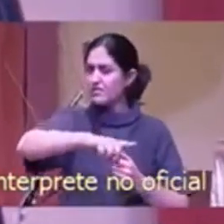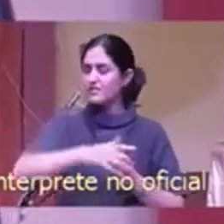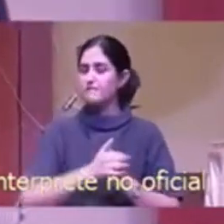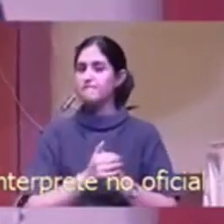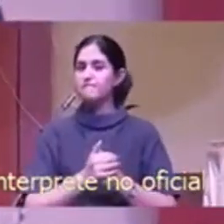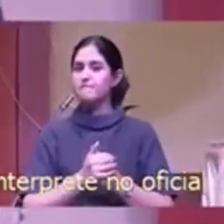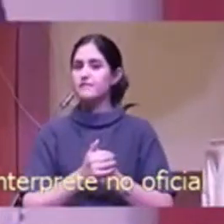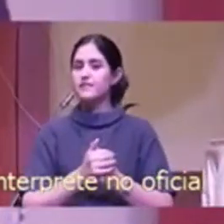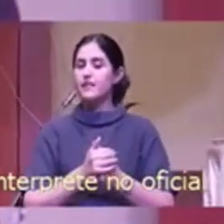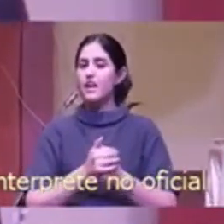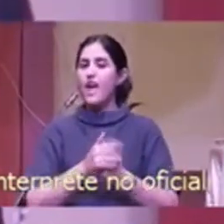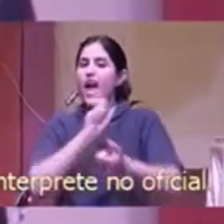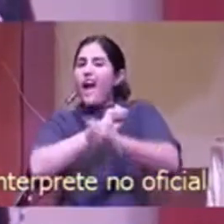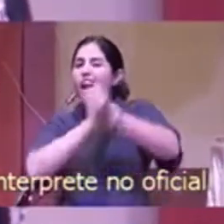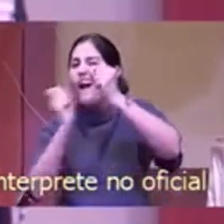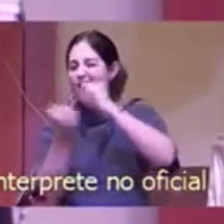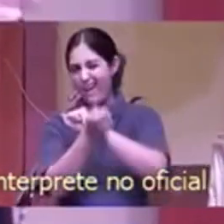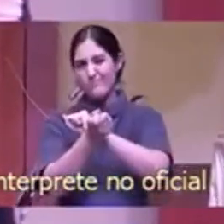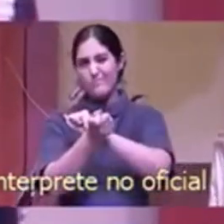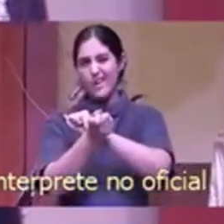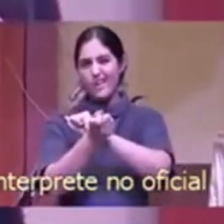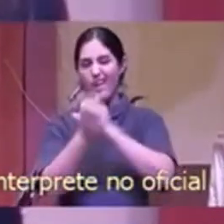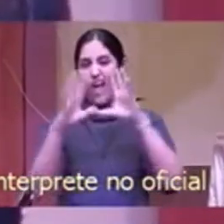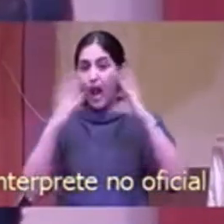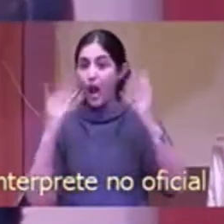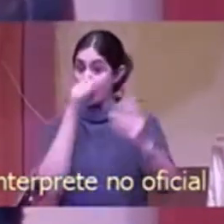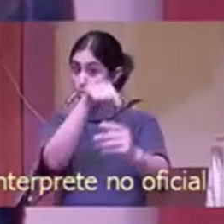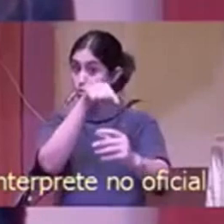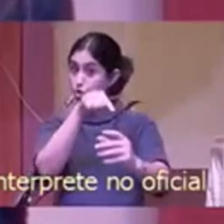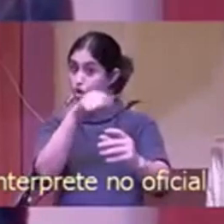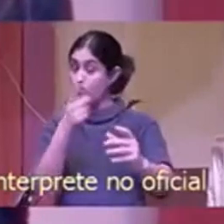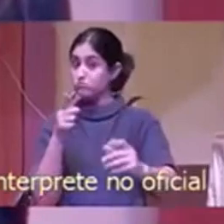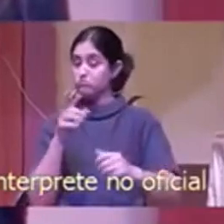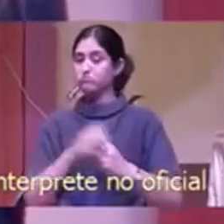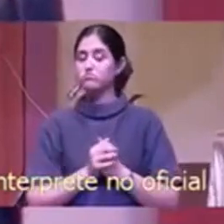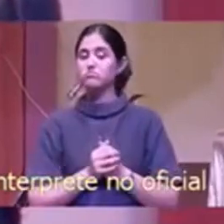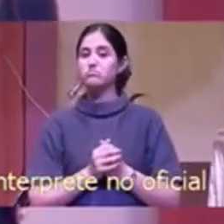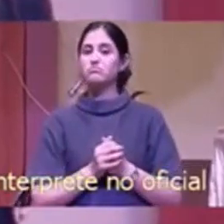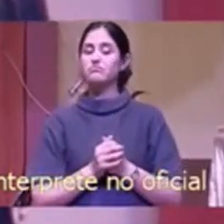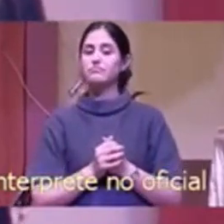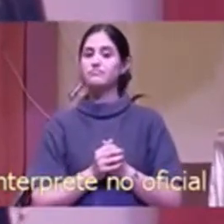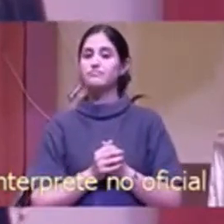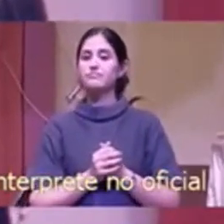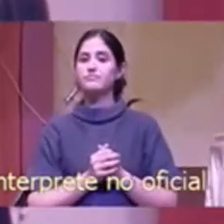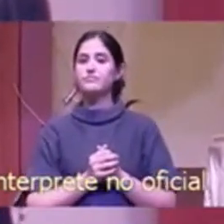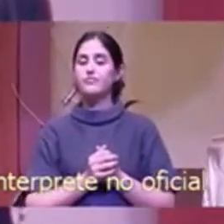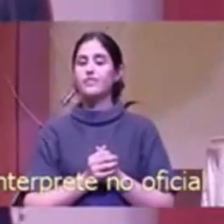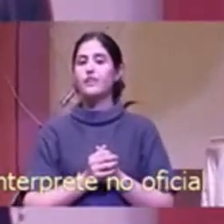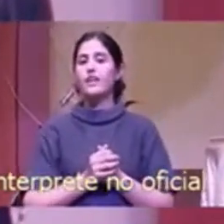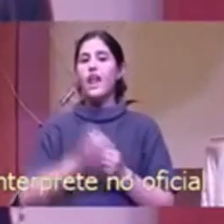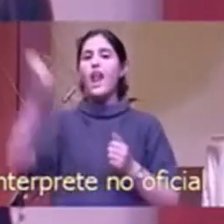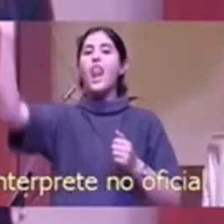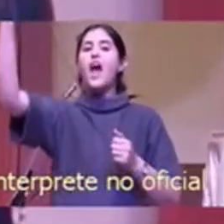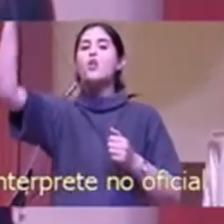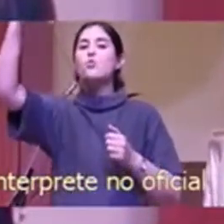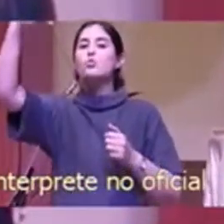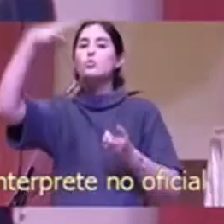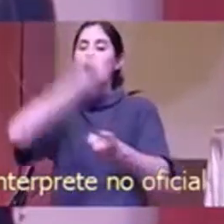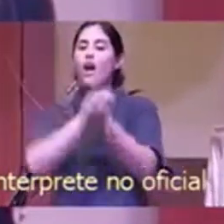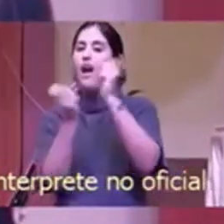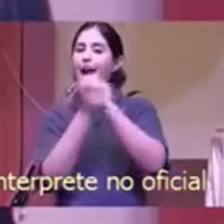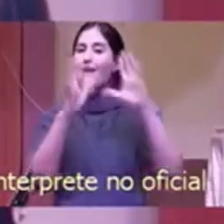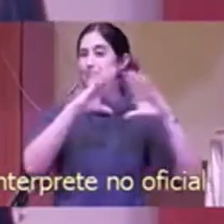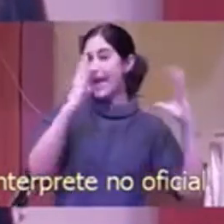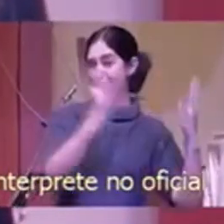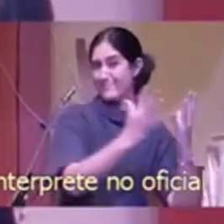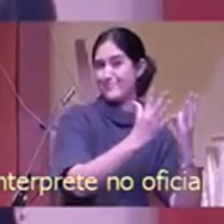¿Tienen influencia sobre la cultura, la cultura oscura alrededor suyo? ¿Cómo la luz del mundo? Porque Jesús